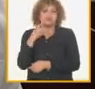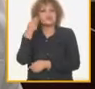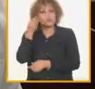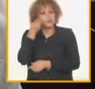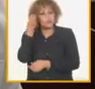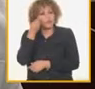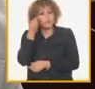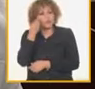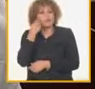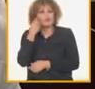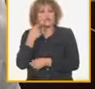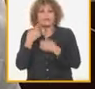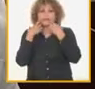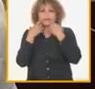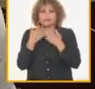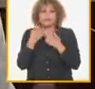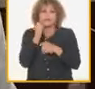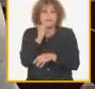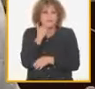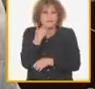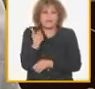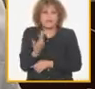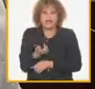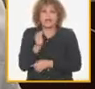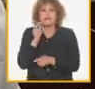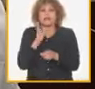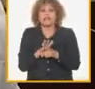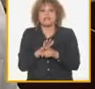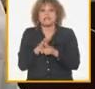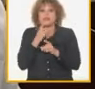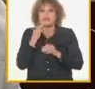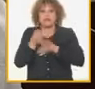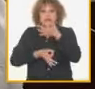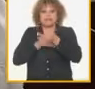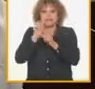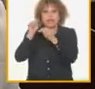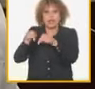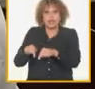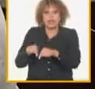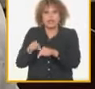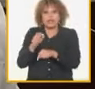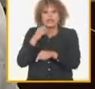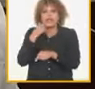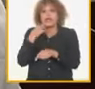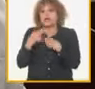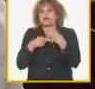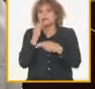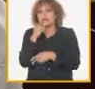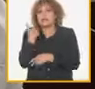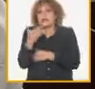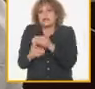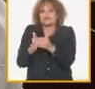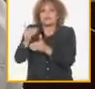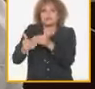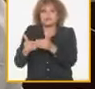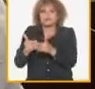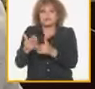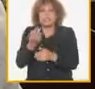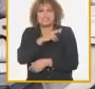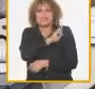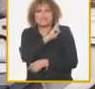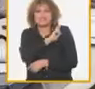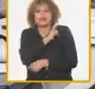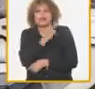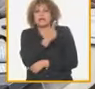yo creo que lo más importante es a partir de lo que se ha planteado aquí qué más vamos a hacer en lo adelante y qué le corresponde a cada